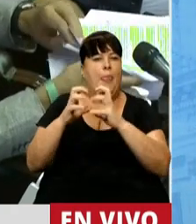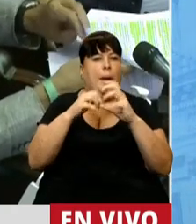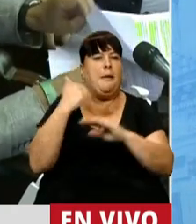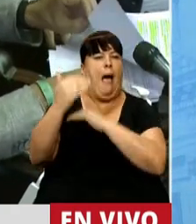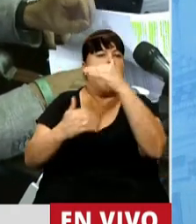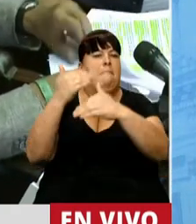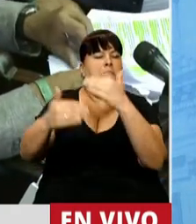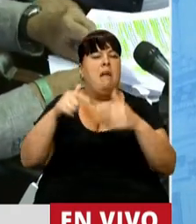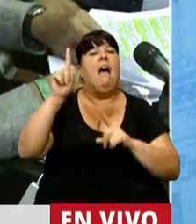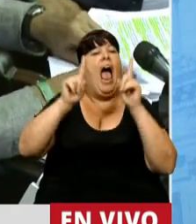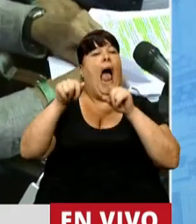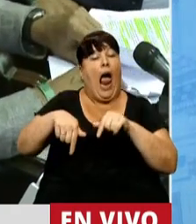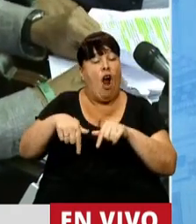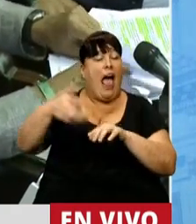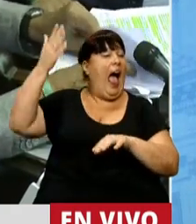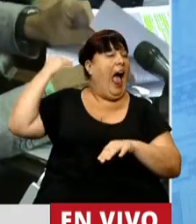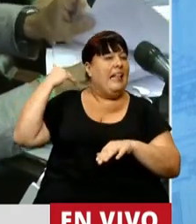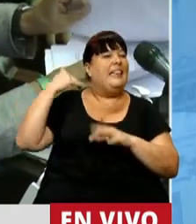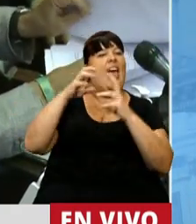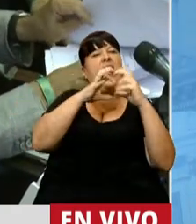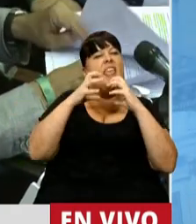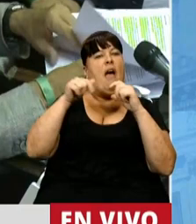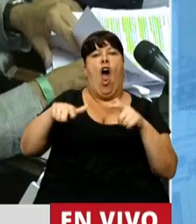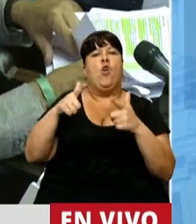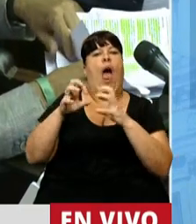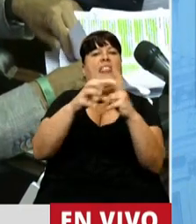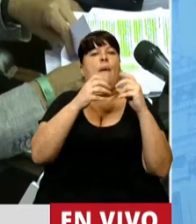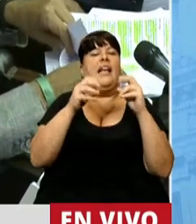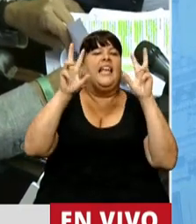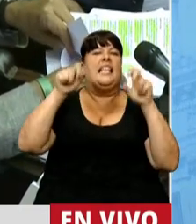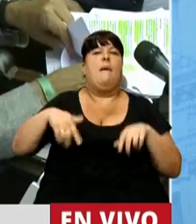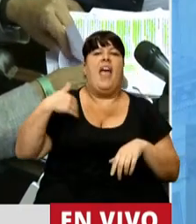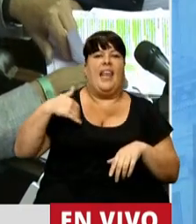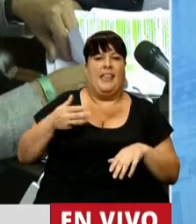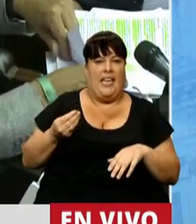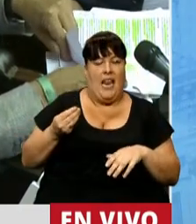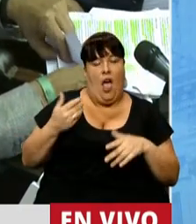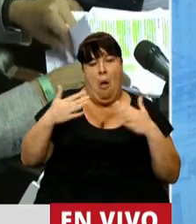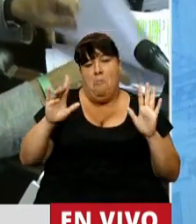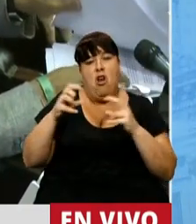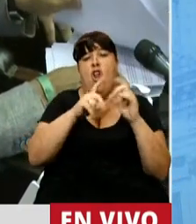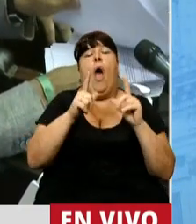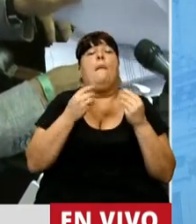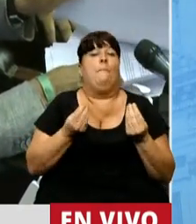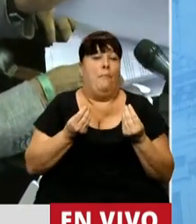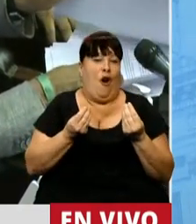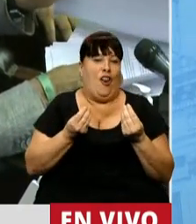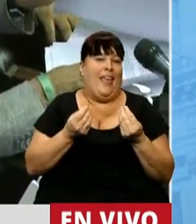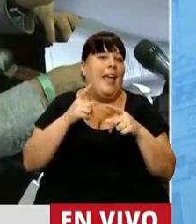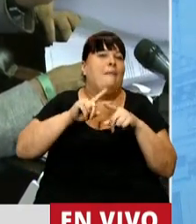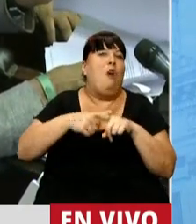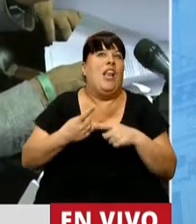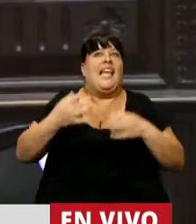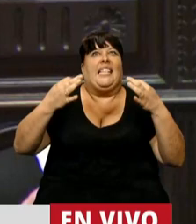debate y hoy hay cosas que quizás en aquel momento se discutían y hoy ya no se discuten en Argentina. Probablemente no se discutan porque sea